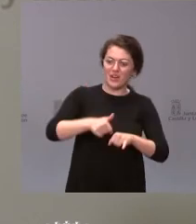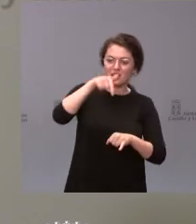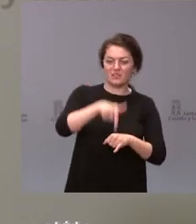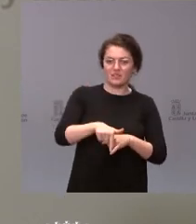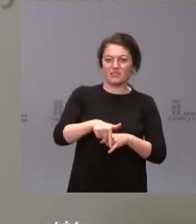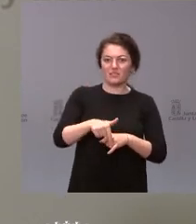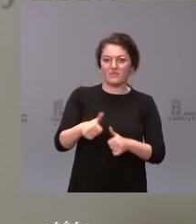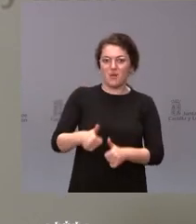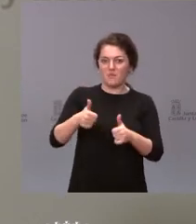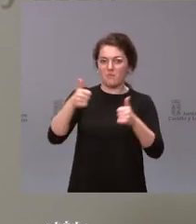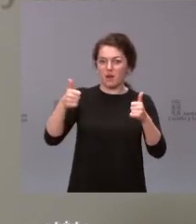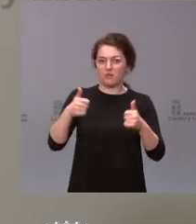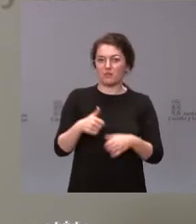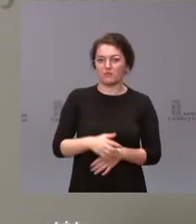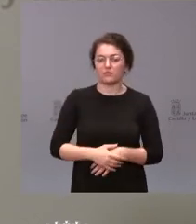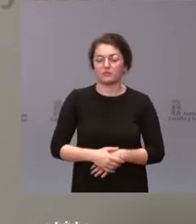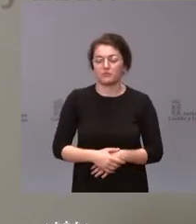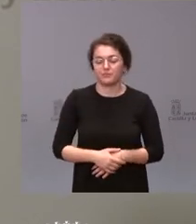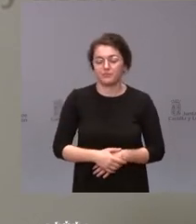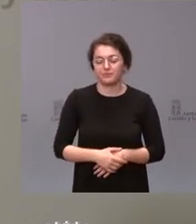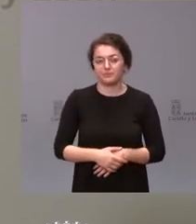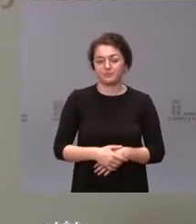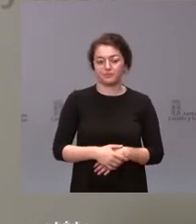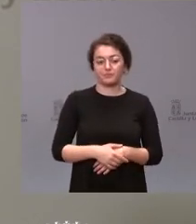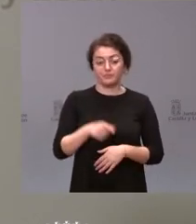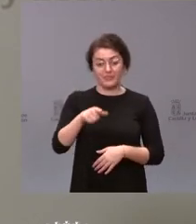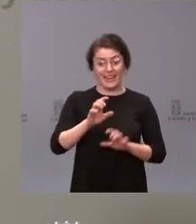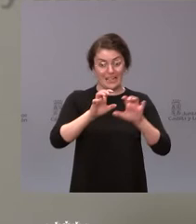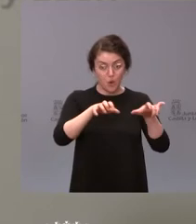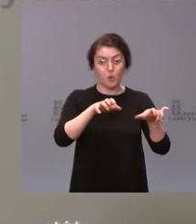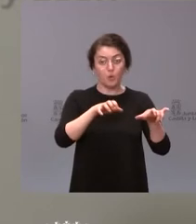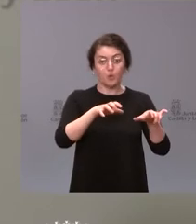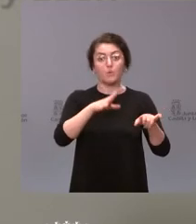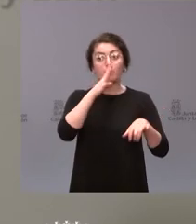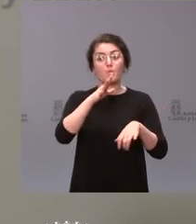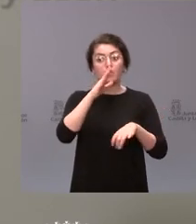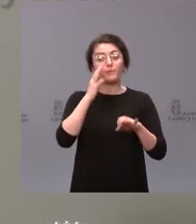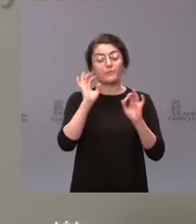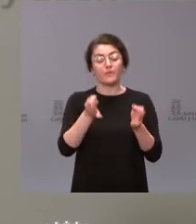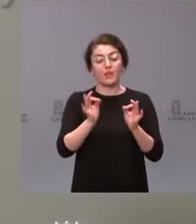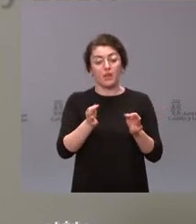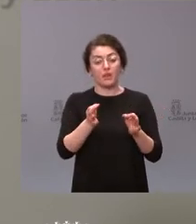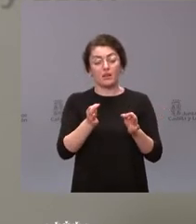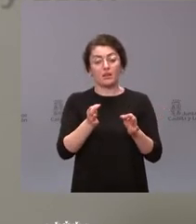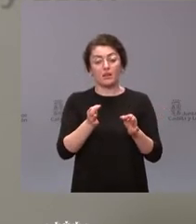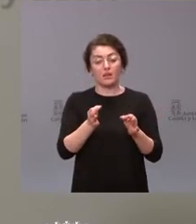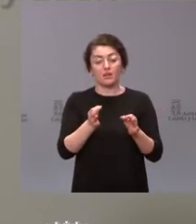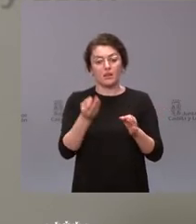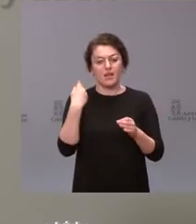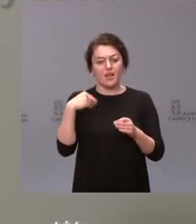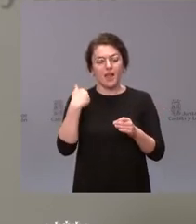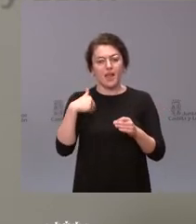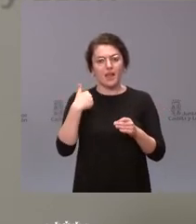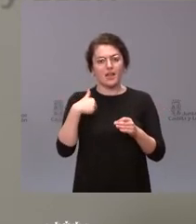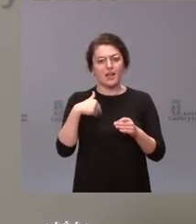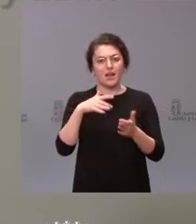provincia de León. De hecho, han financiado un buen número de actuaciones desde el decreto